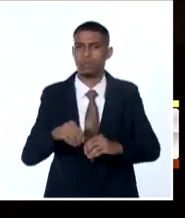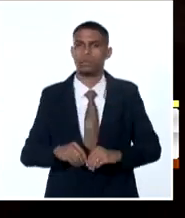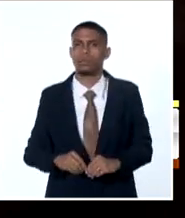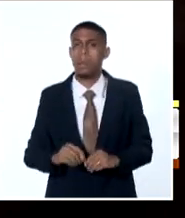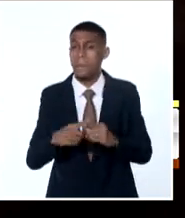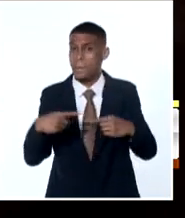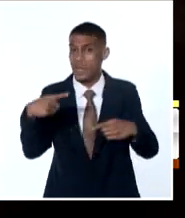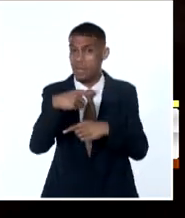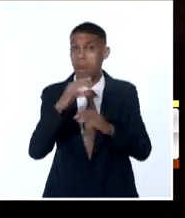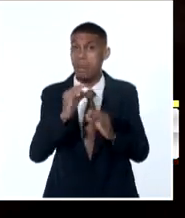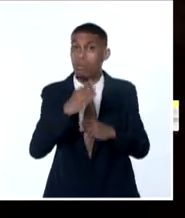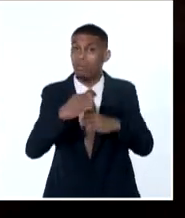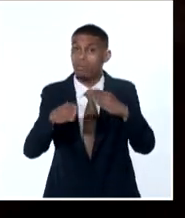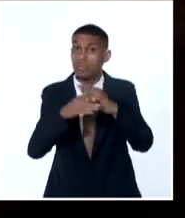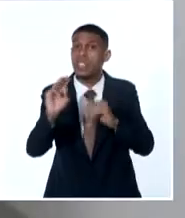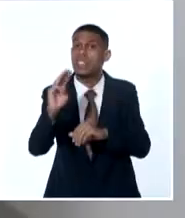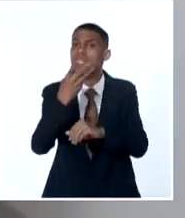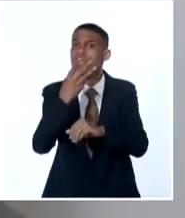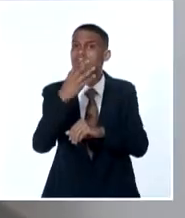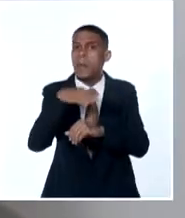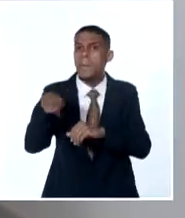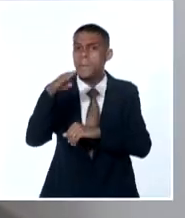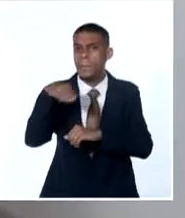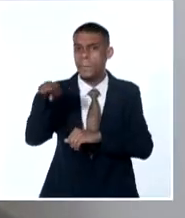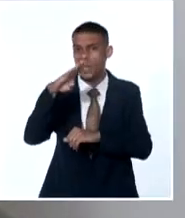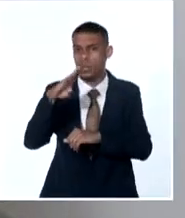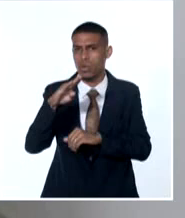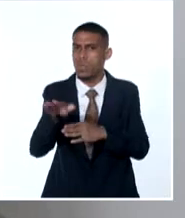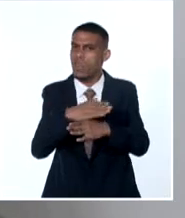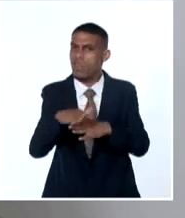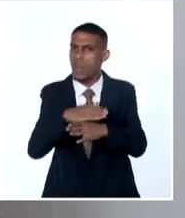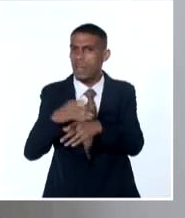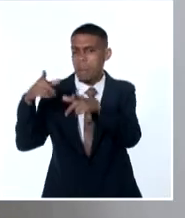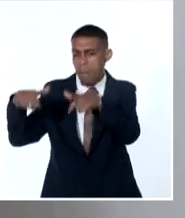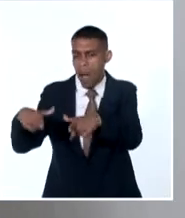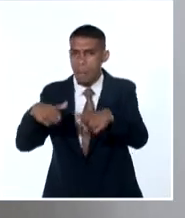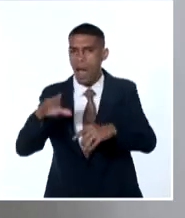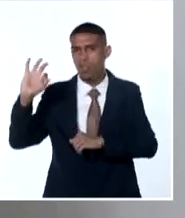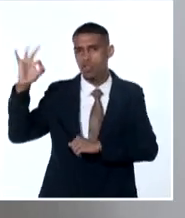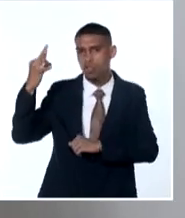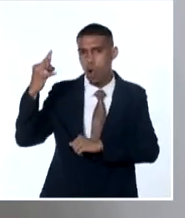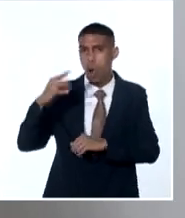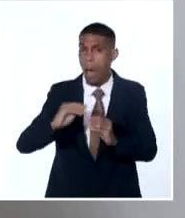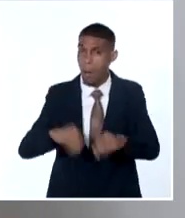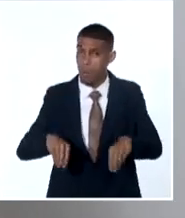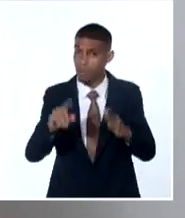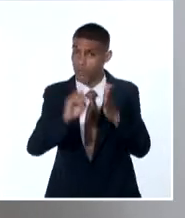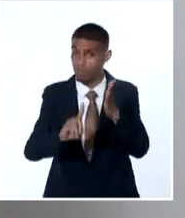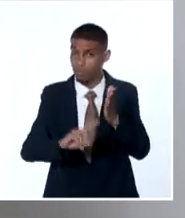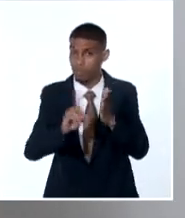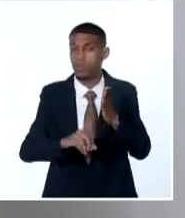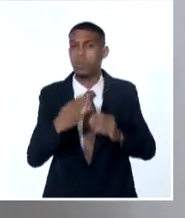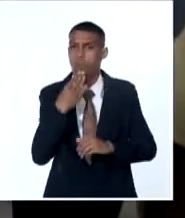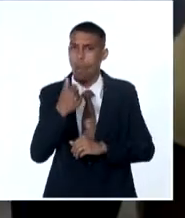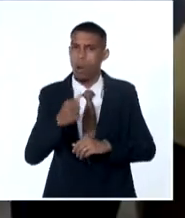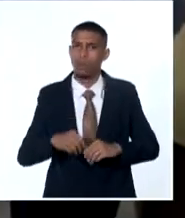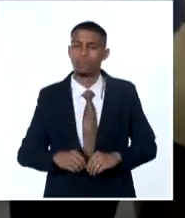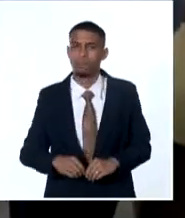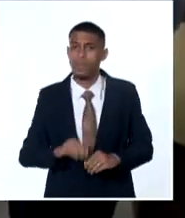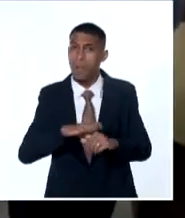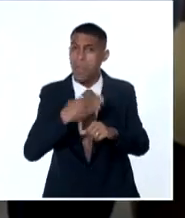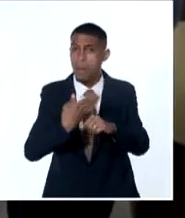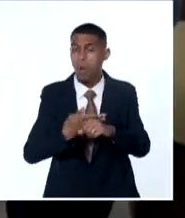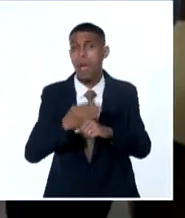construcción del tercer piso y el montaje de paneles solares. El jefe de Estado cubano también recorrió el parque fotovoltaico que